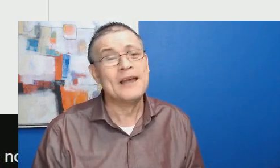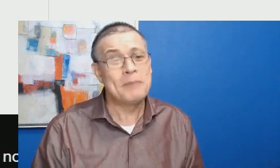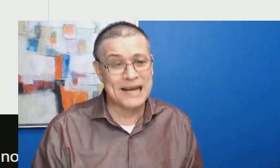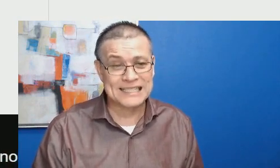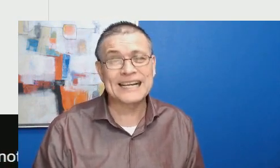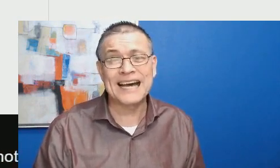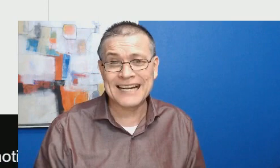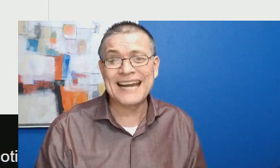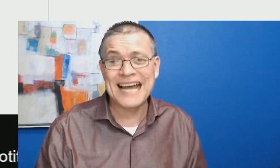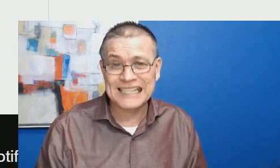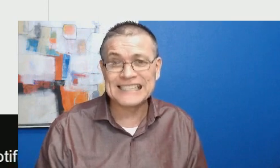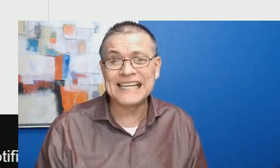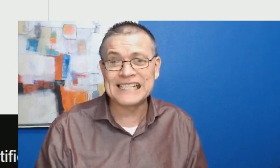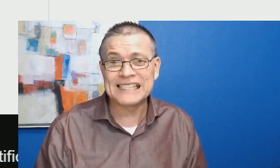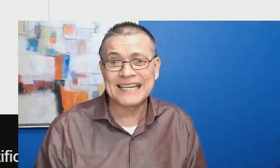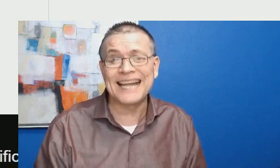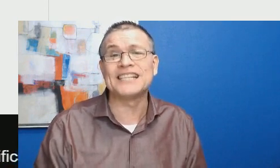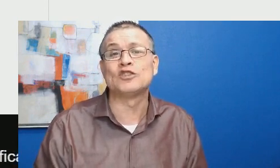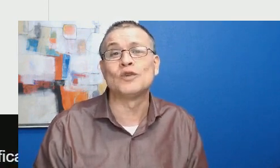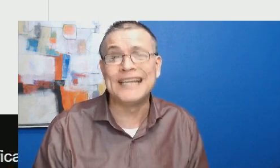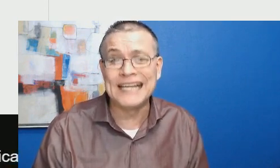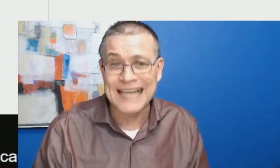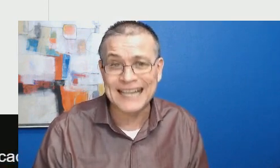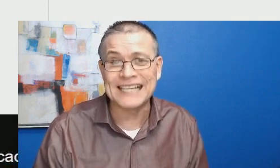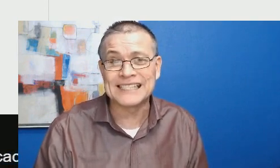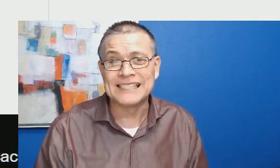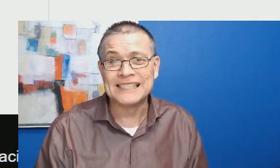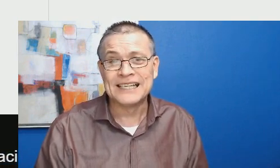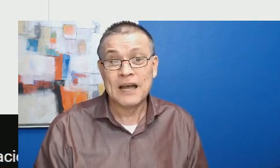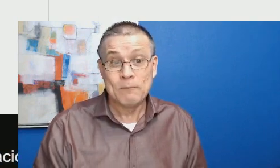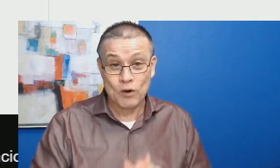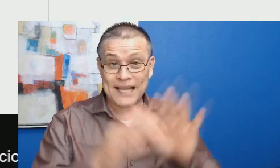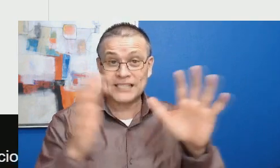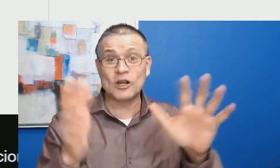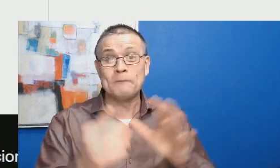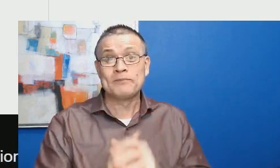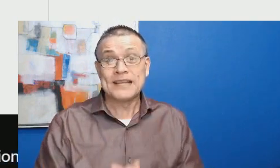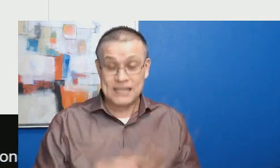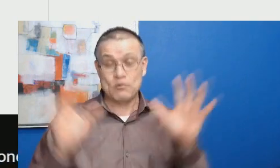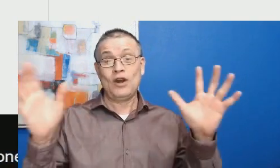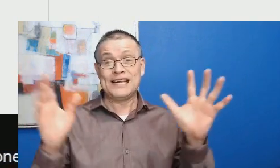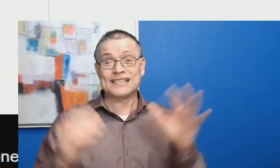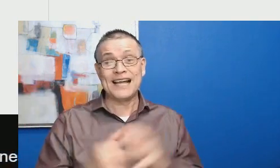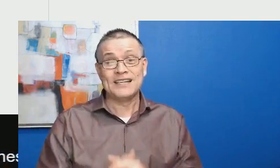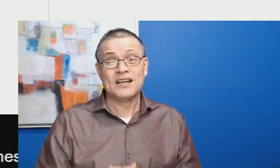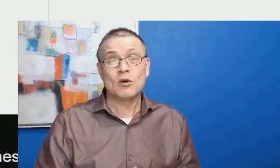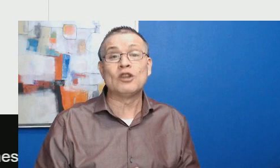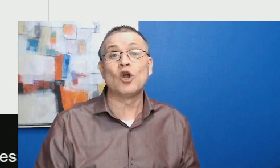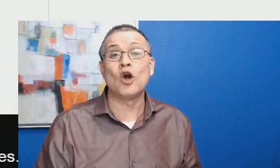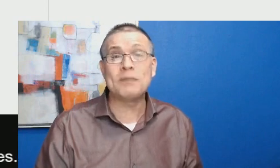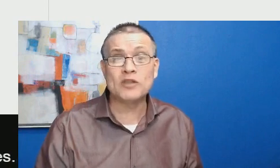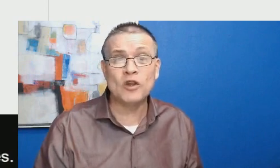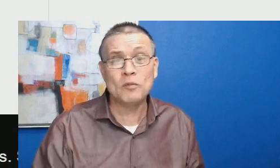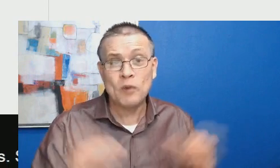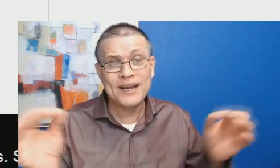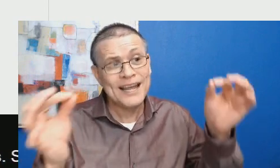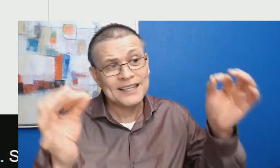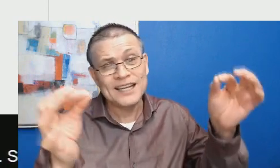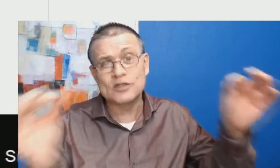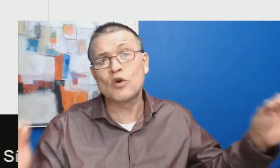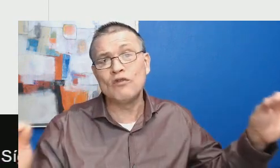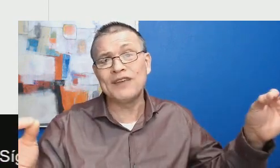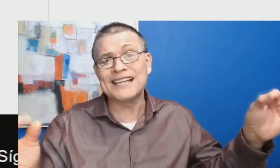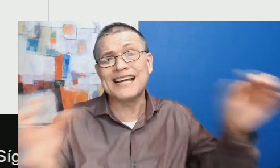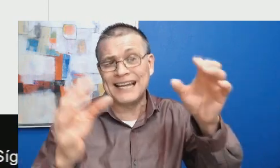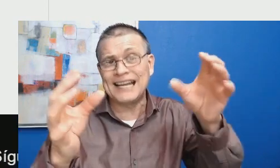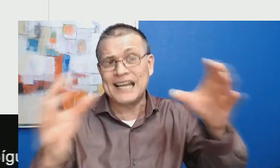para sacar ganancias, grandes utilidades. Por eso se molestan cuando López Obrador pone a